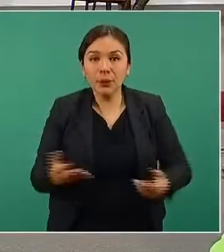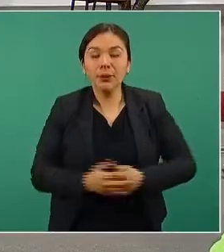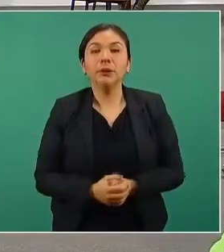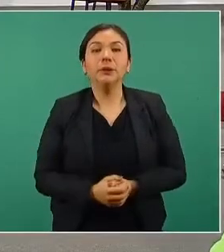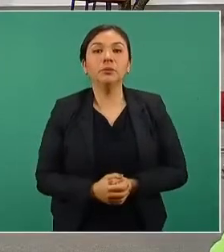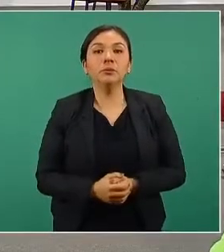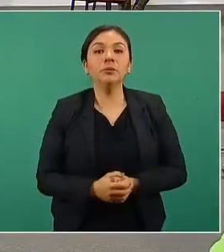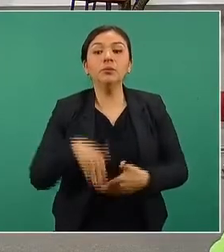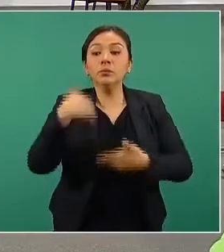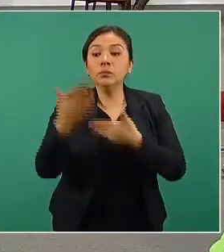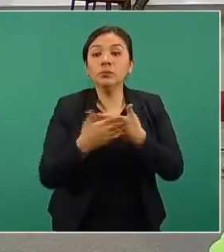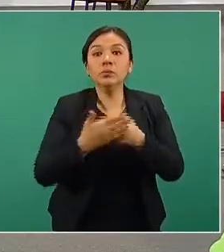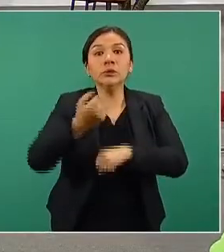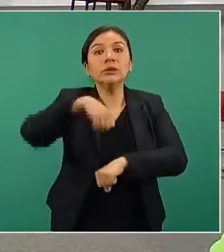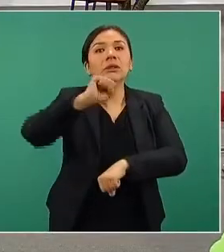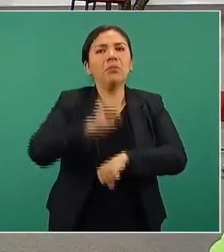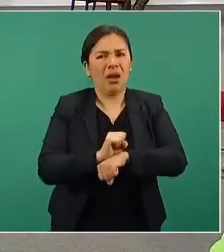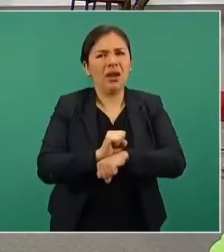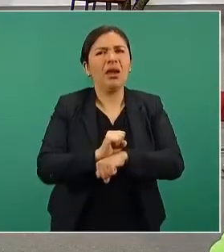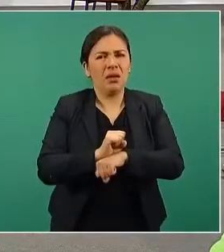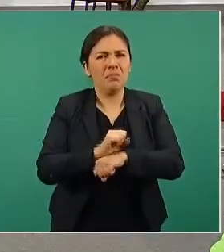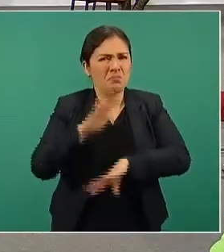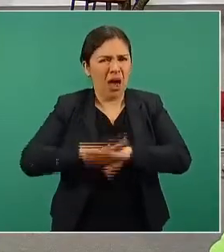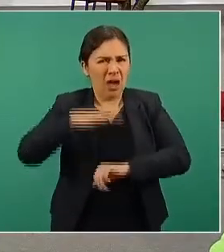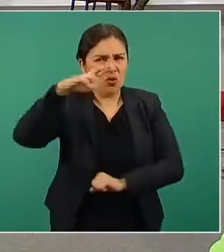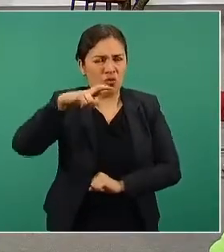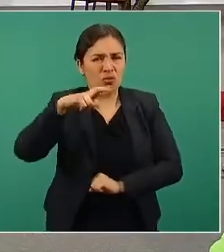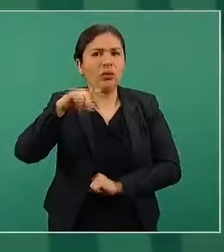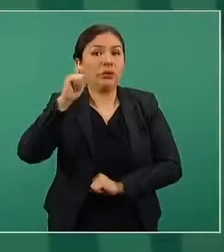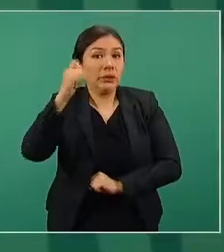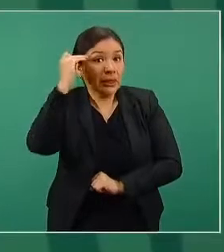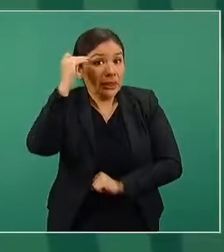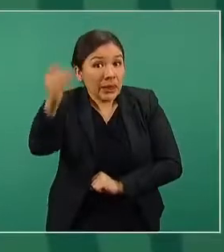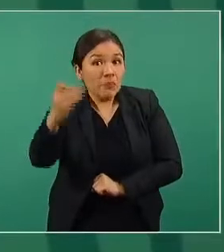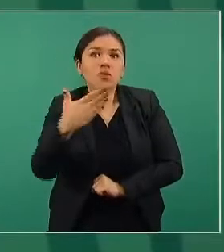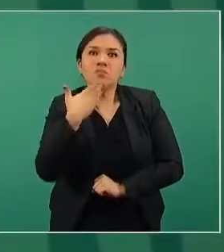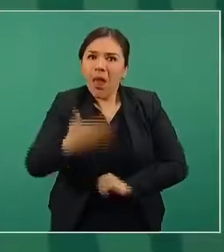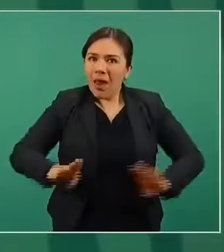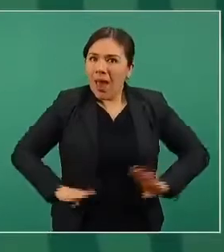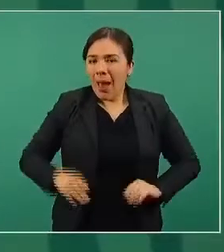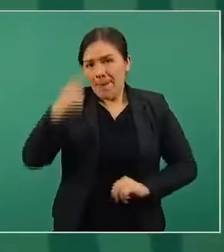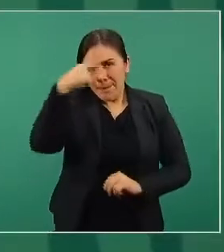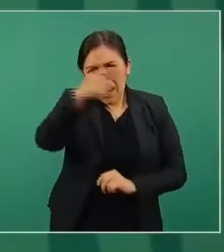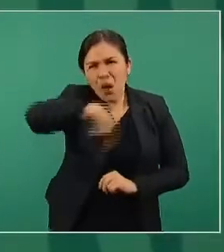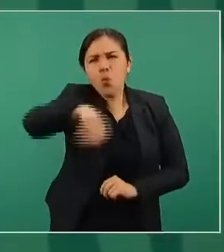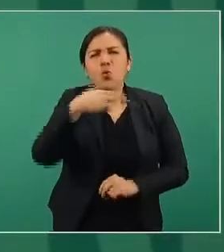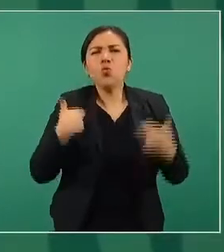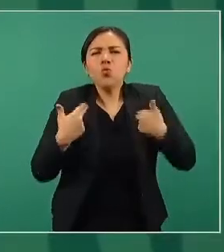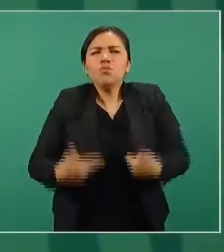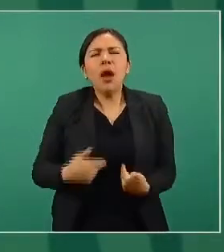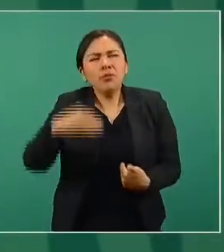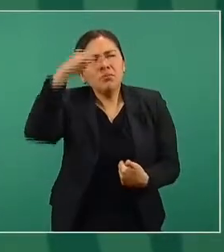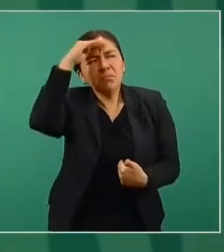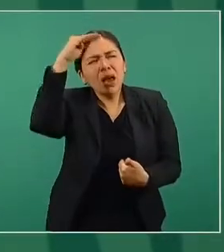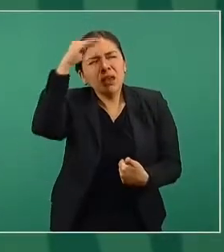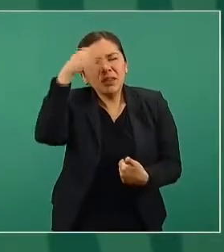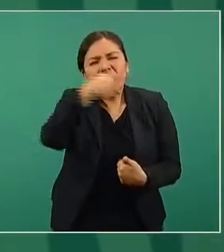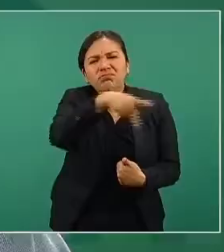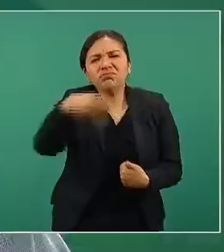Viene la Semana Mayor, tiempo ideal para que el ser humano medite sobre sus acciones,